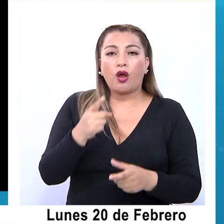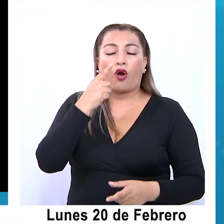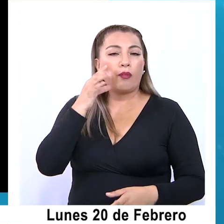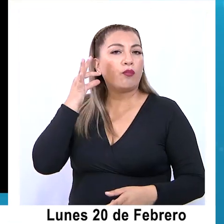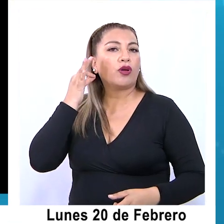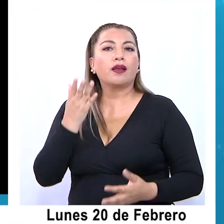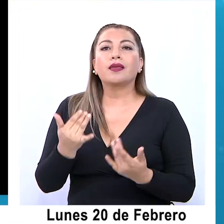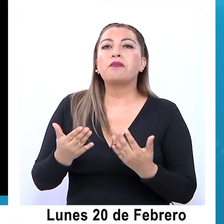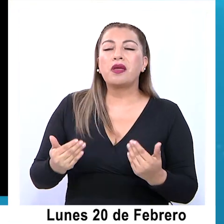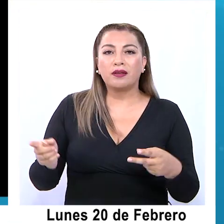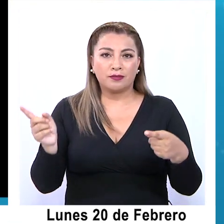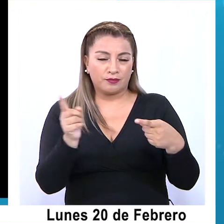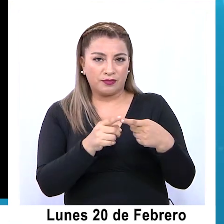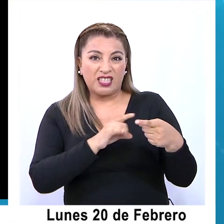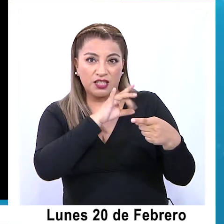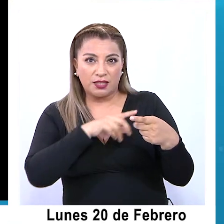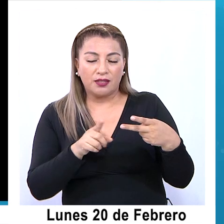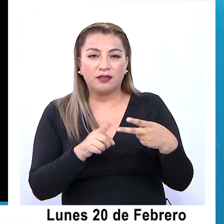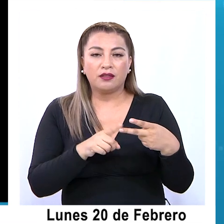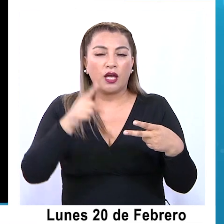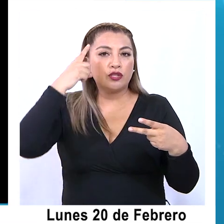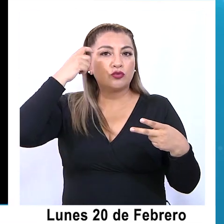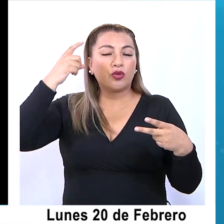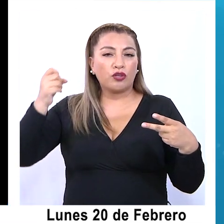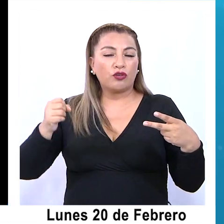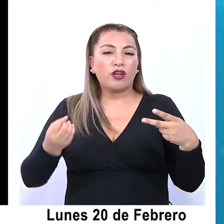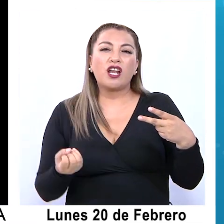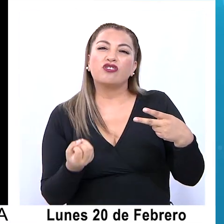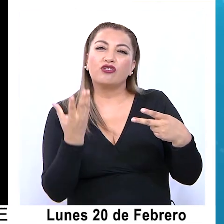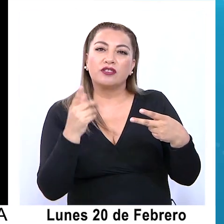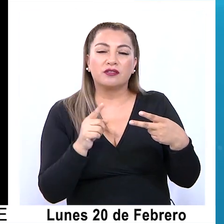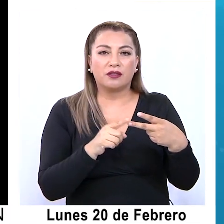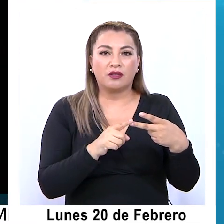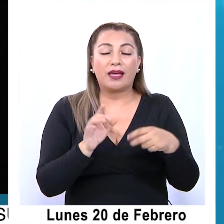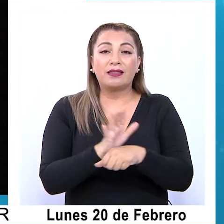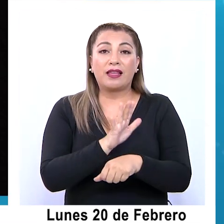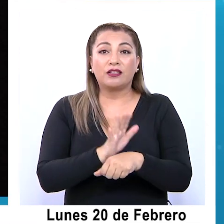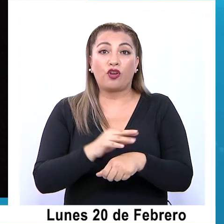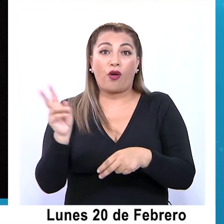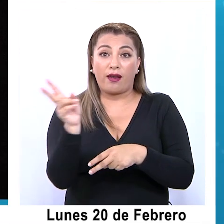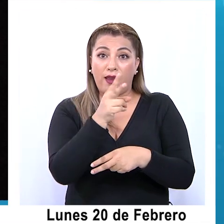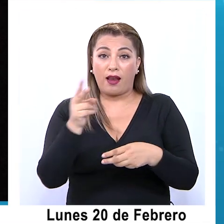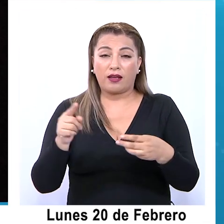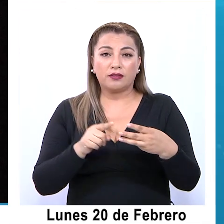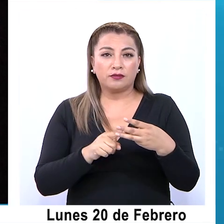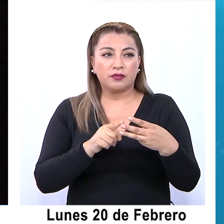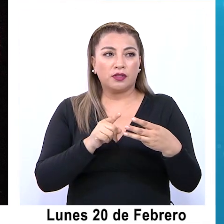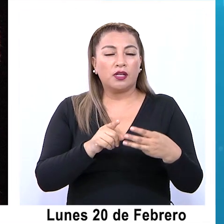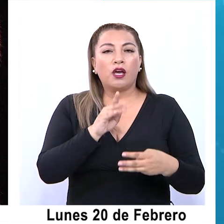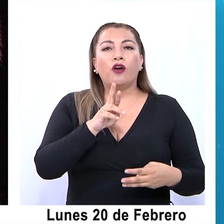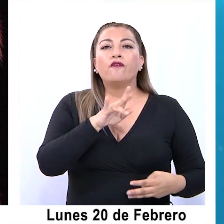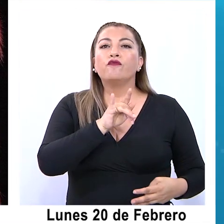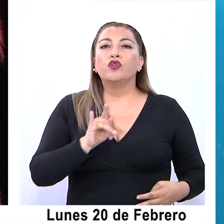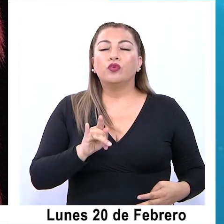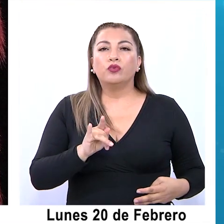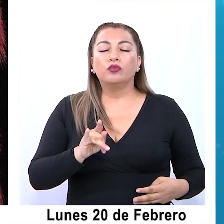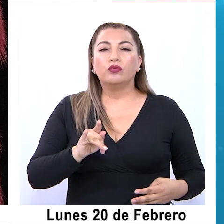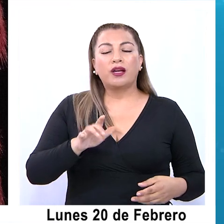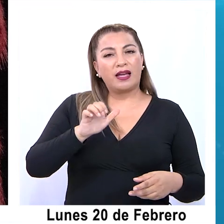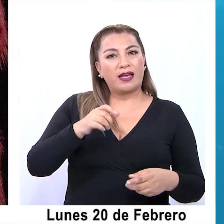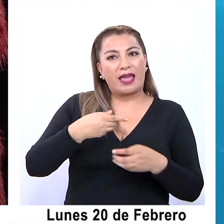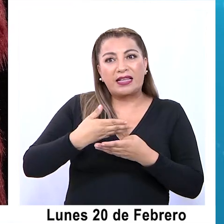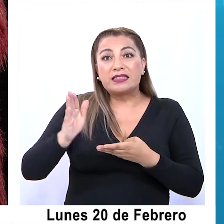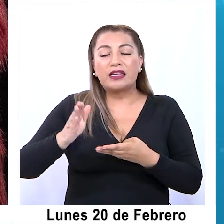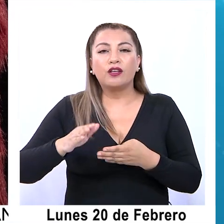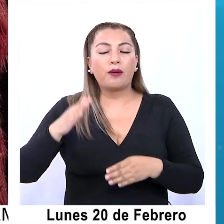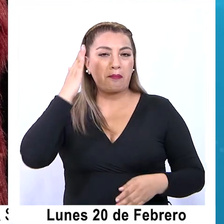Cabezas de Papel, Sueños en el Arrozal, de Teatro en el Aire y Bru o el Exilio de la Memoria, del